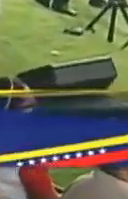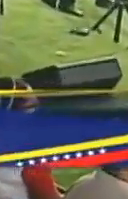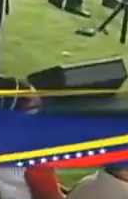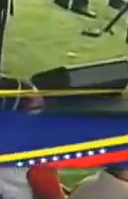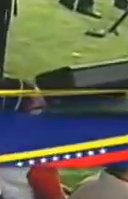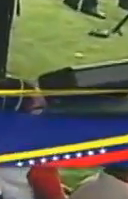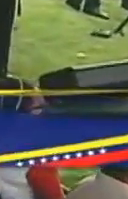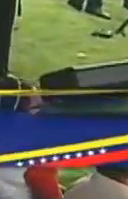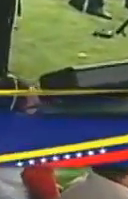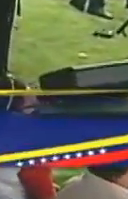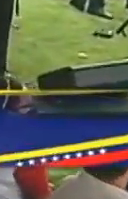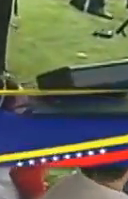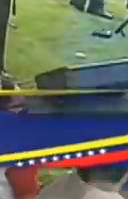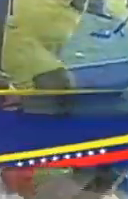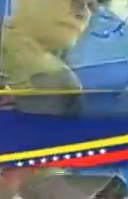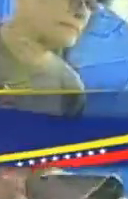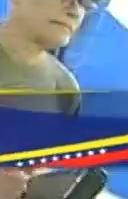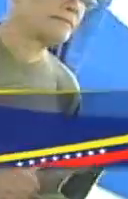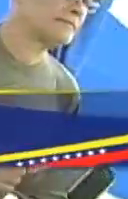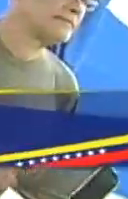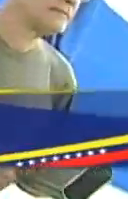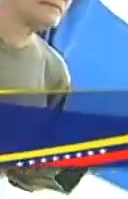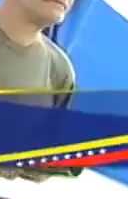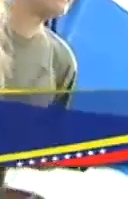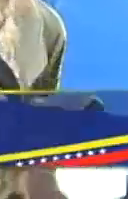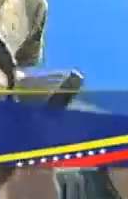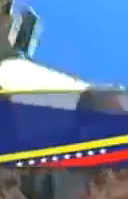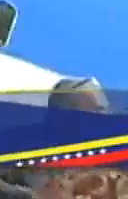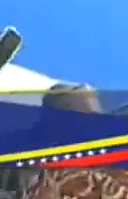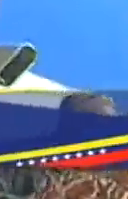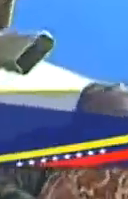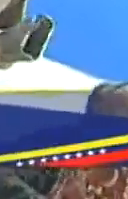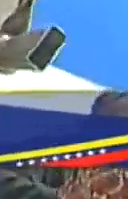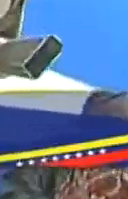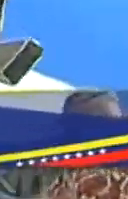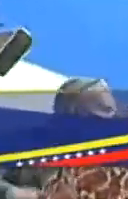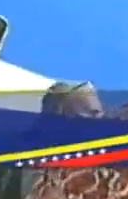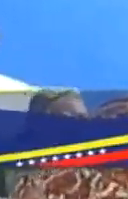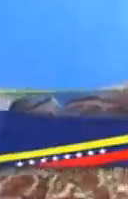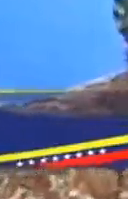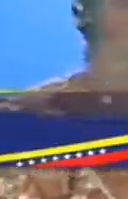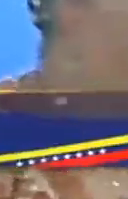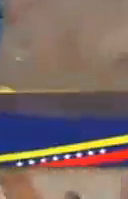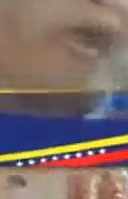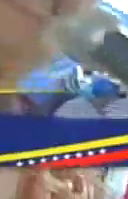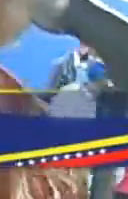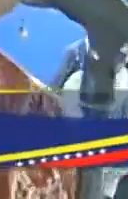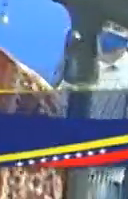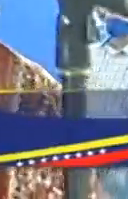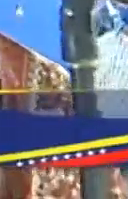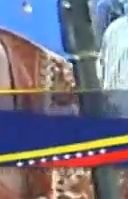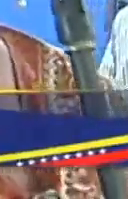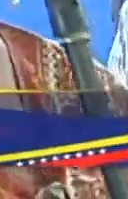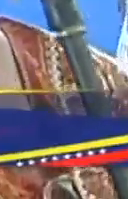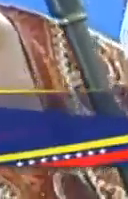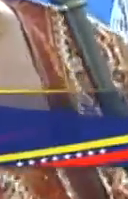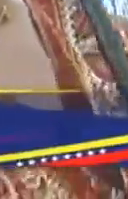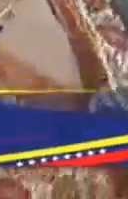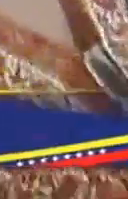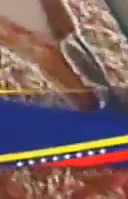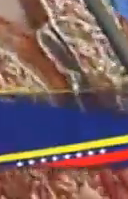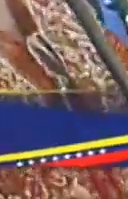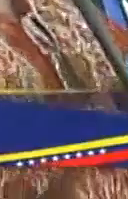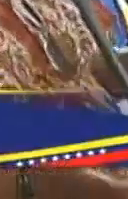el gobierno de la República Bolivariana de Venezuela con otros países, como mencionábamos anteriormente, Rusia, China,